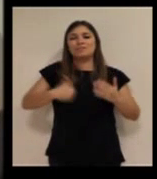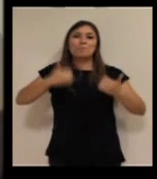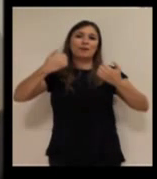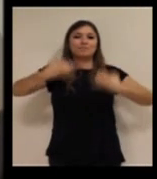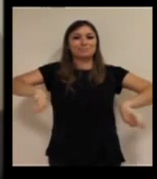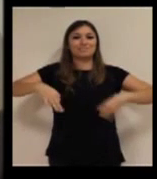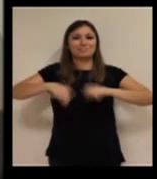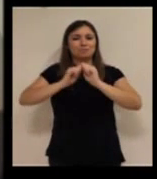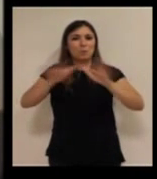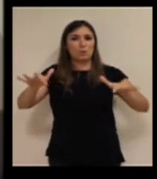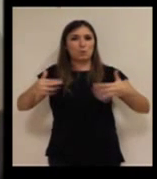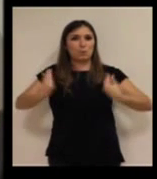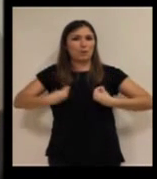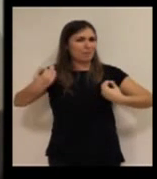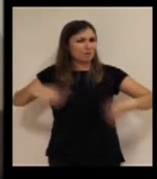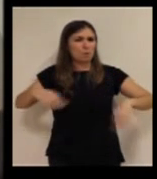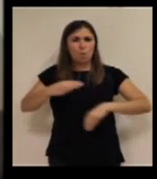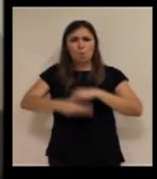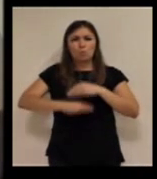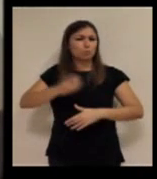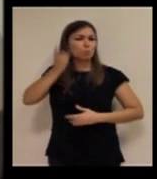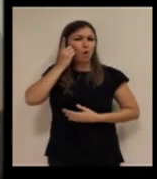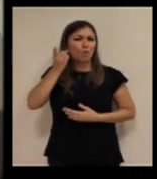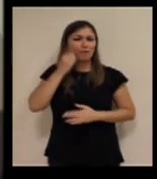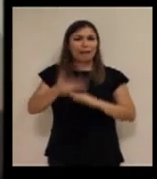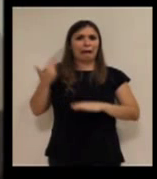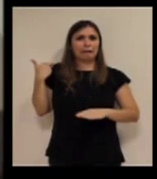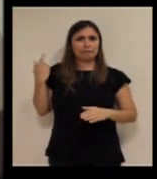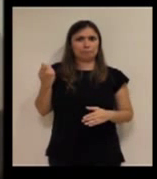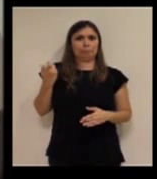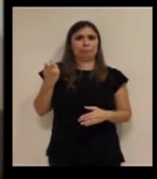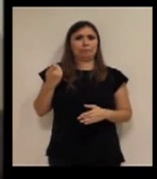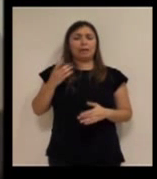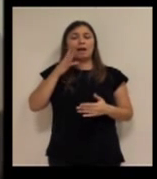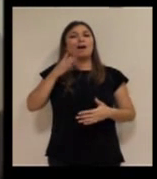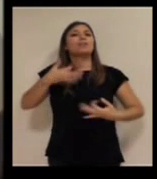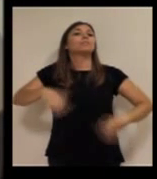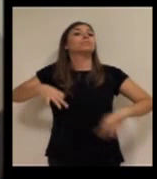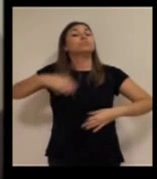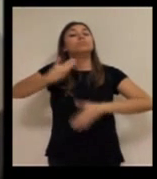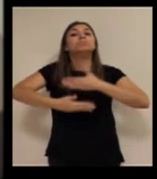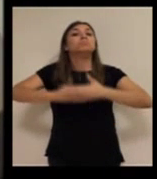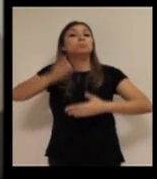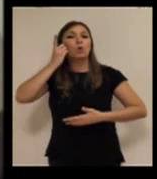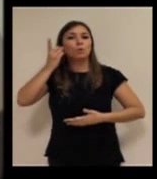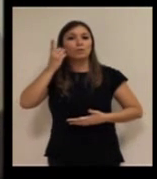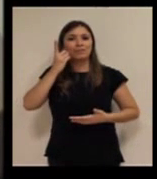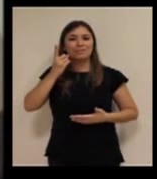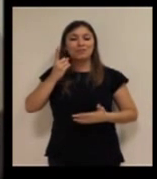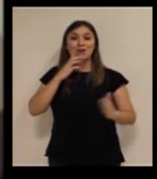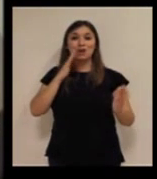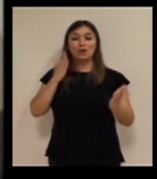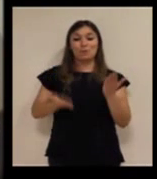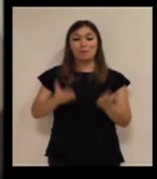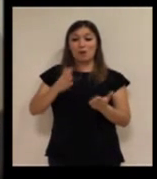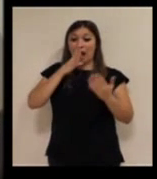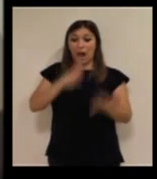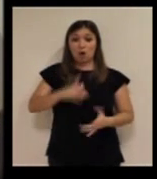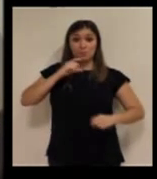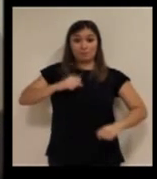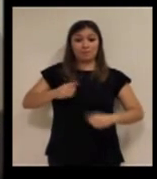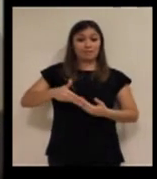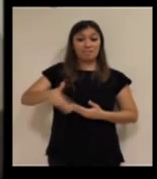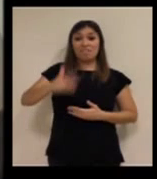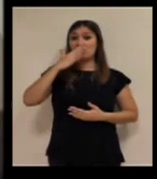normalizada en nuestra vida la telefonía móvil. Y también hay que tener en cuenta que los mayores de ahora no van a ser los mayores de dentro de 5 o 10